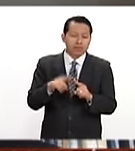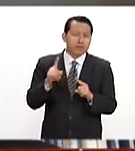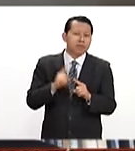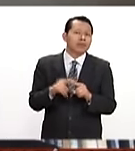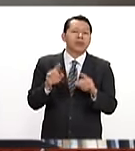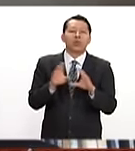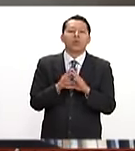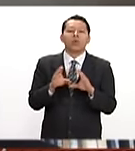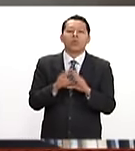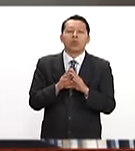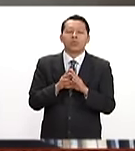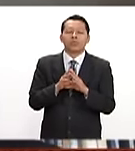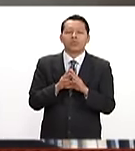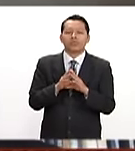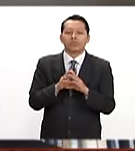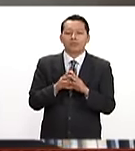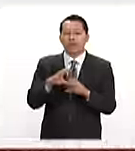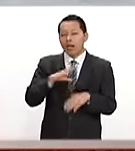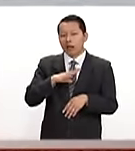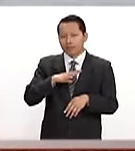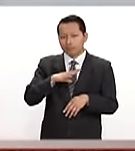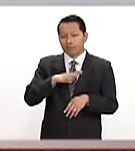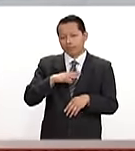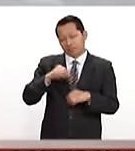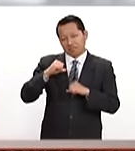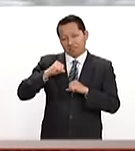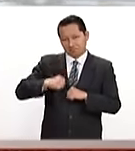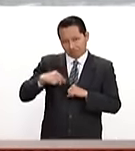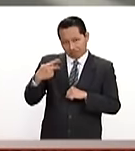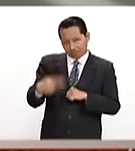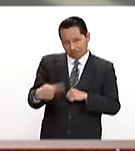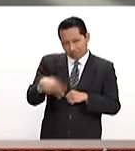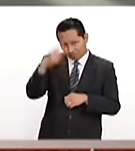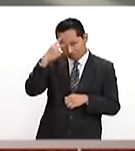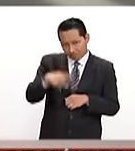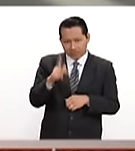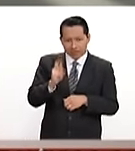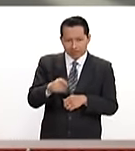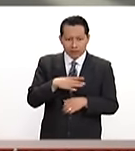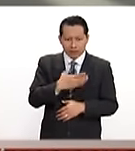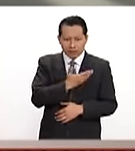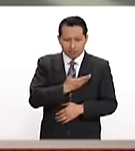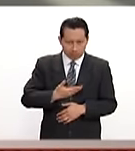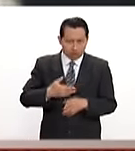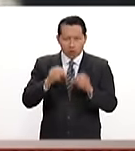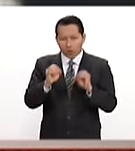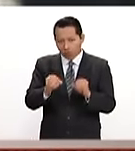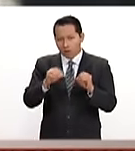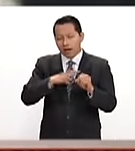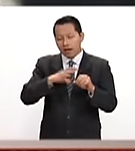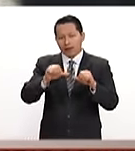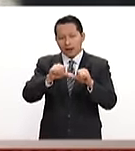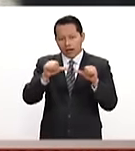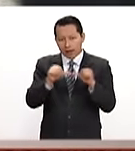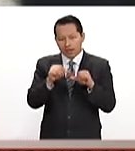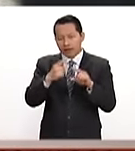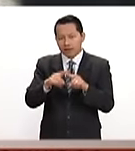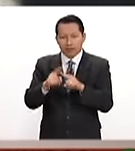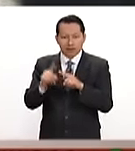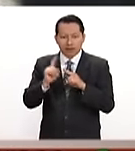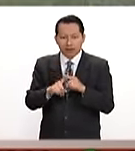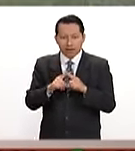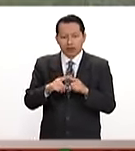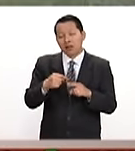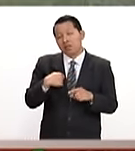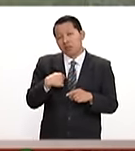respecto de las autoridades de nuestro país, sea en este caso desde el mismo presidente o de las áreas que correspondan. Entonces,